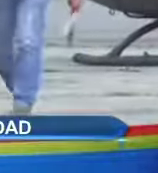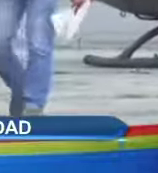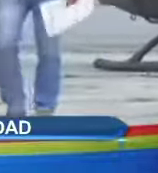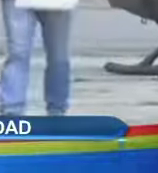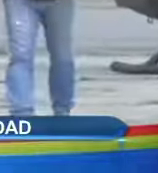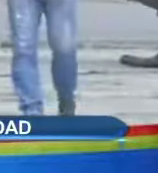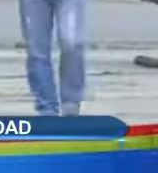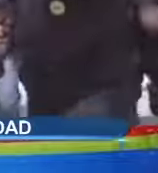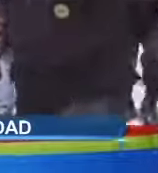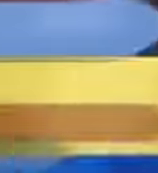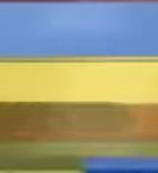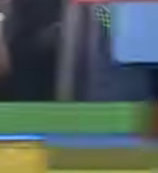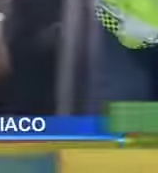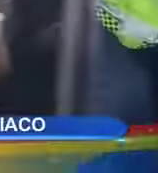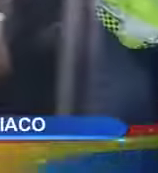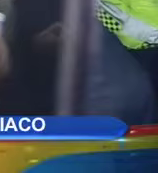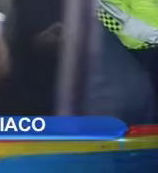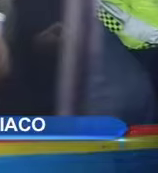Saltenango.